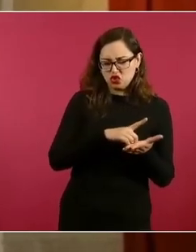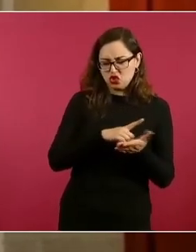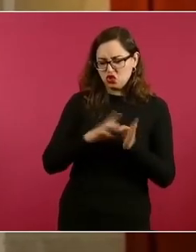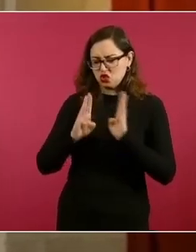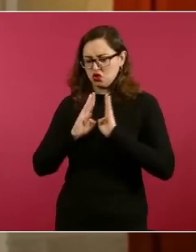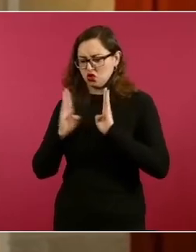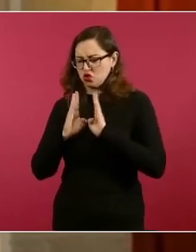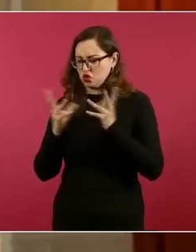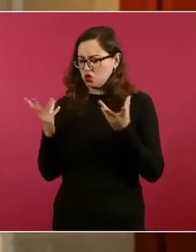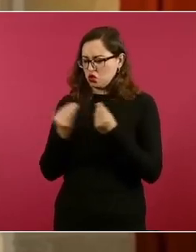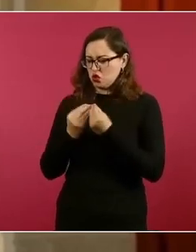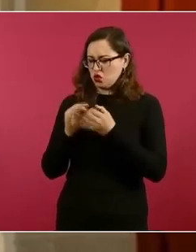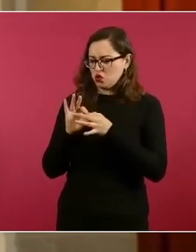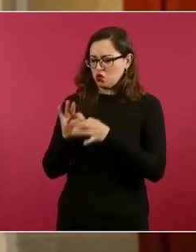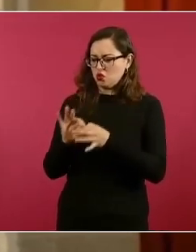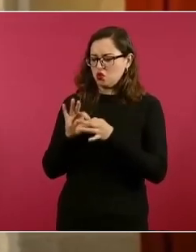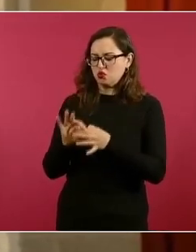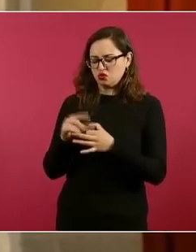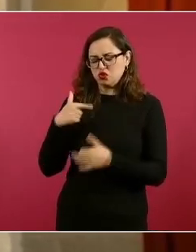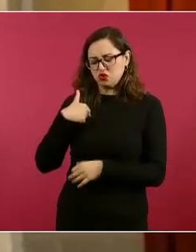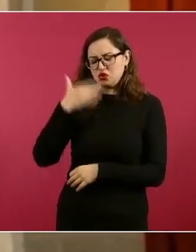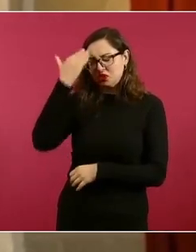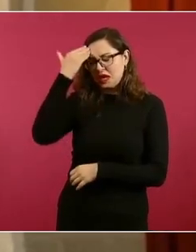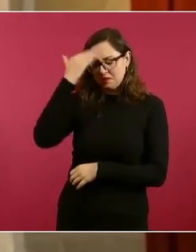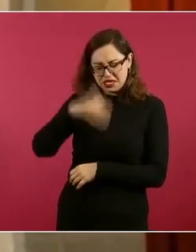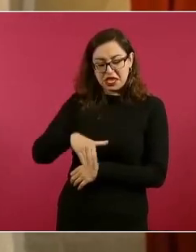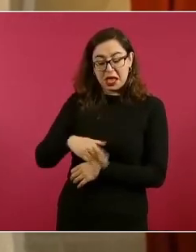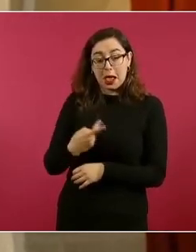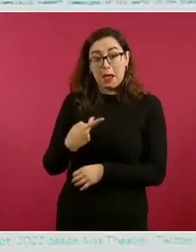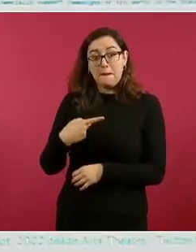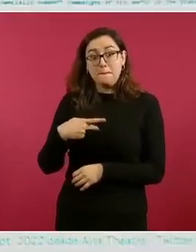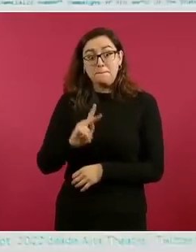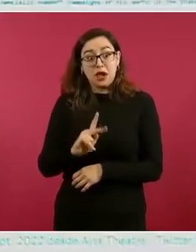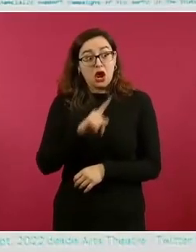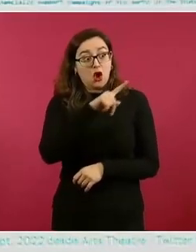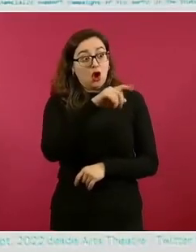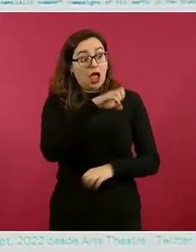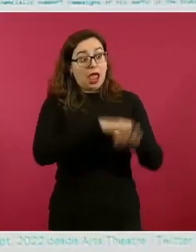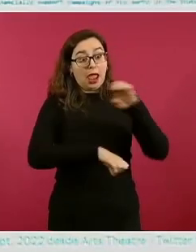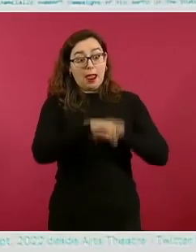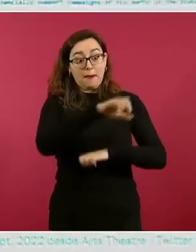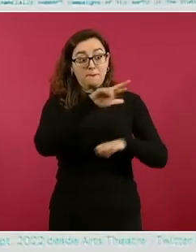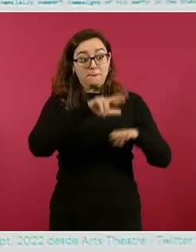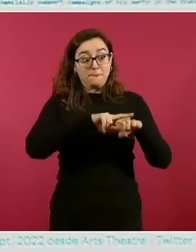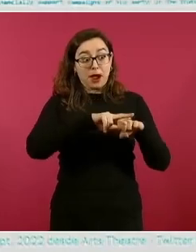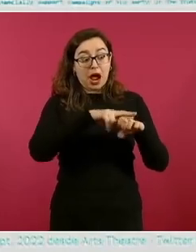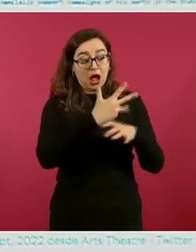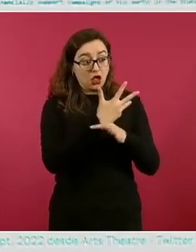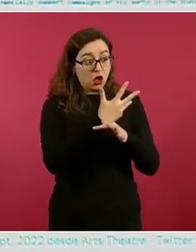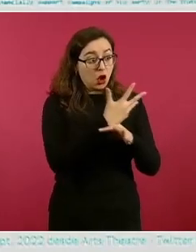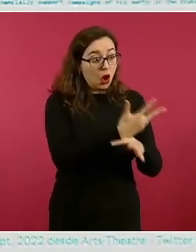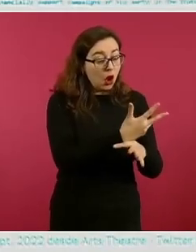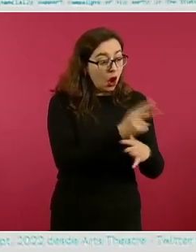leer esto es perturbador.